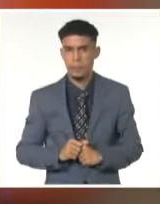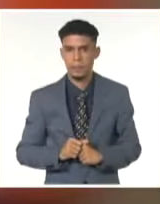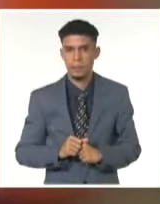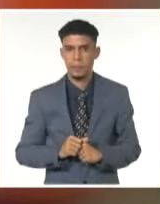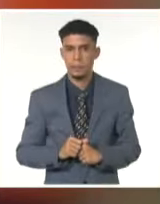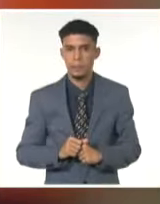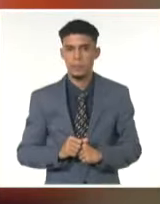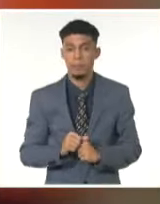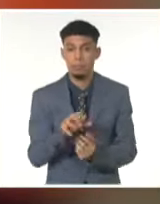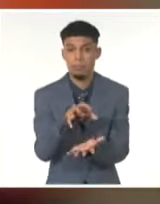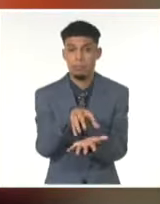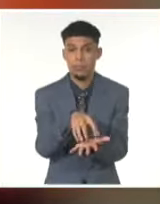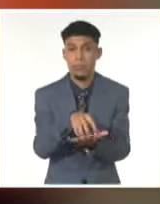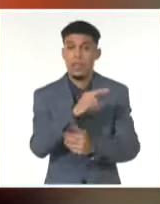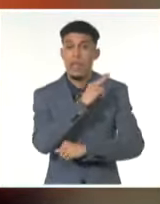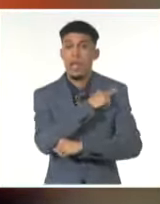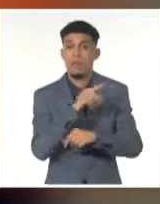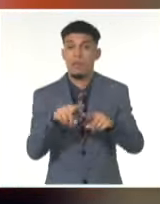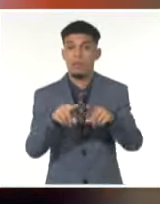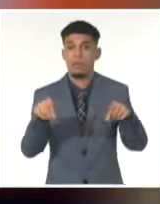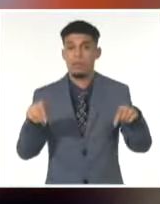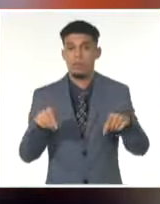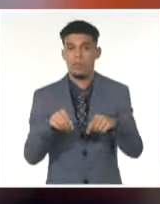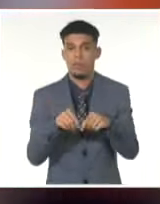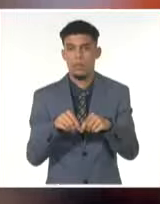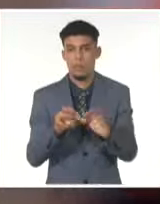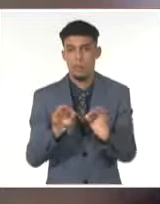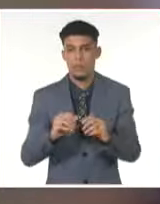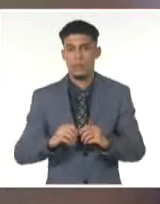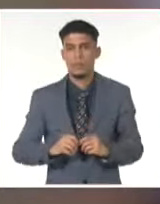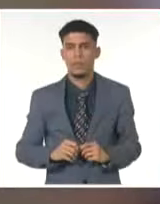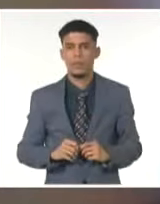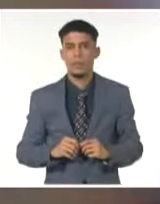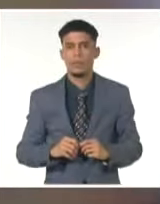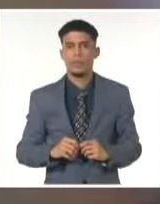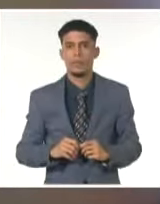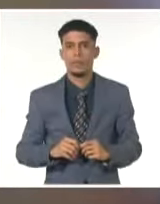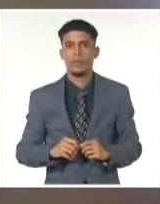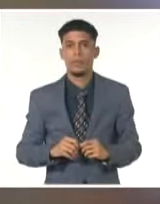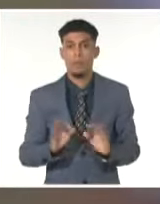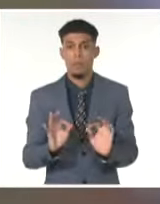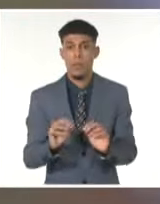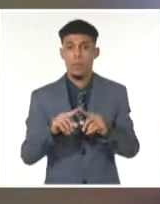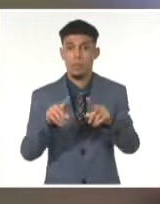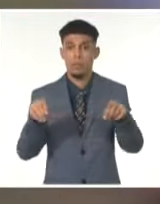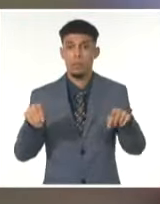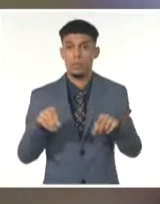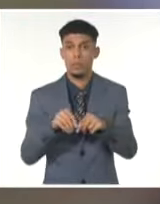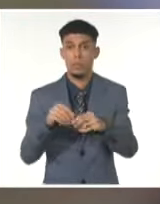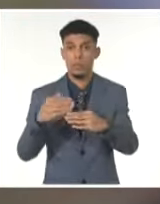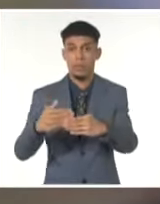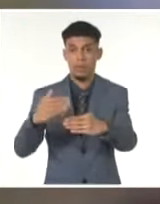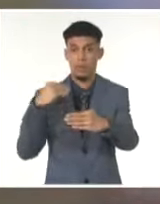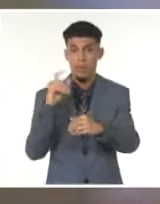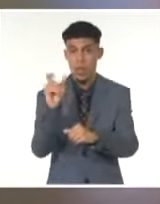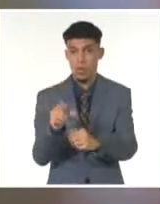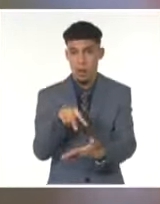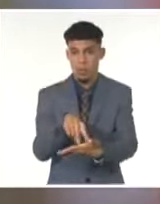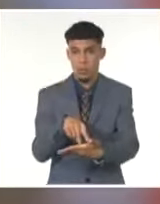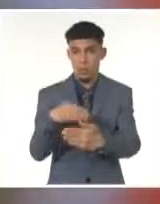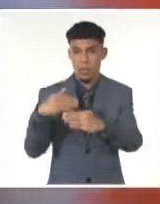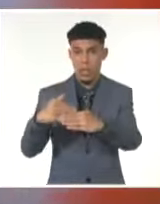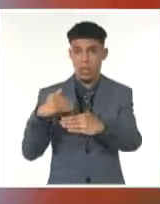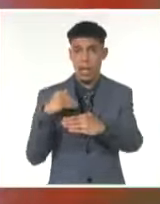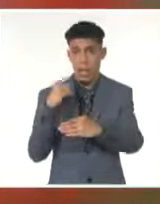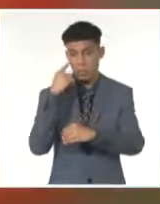Keini, el jefe de la presa, los asientos. El aliviadero, atrás de él, detrás de él. ¿Lo